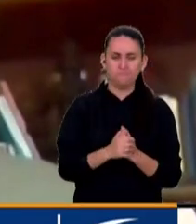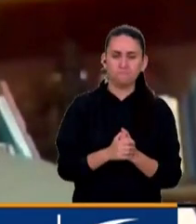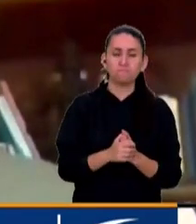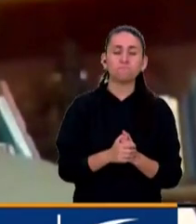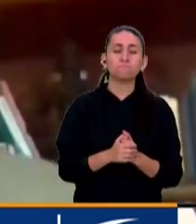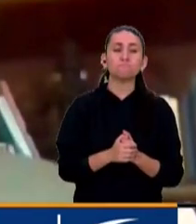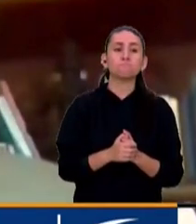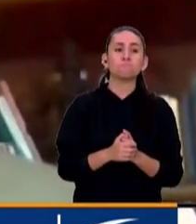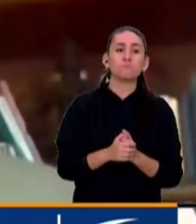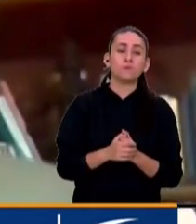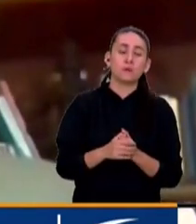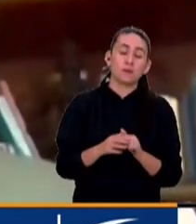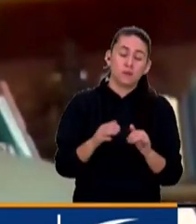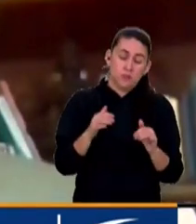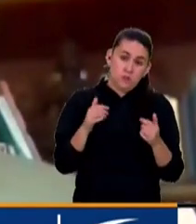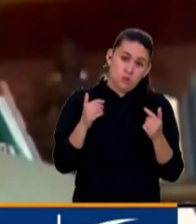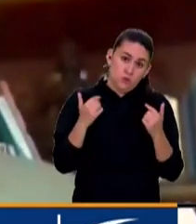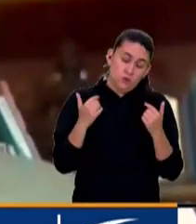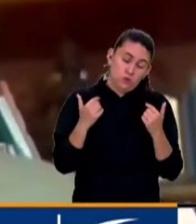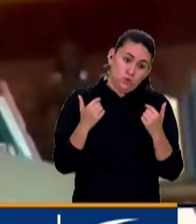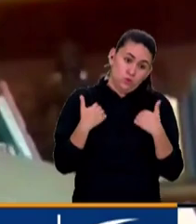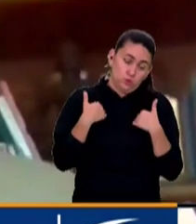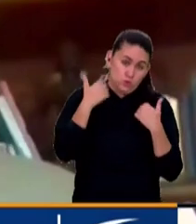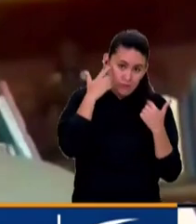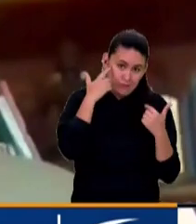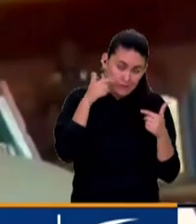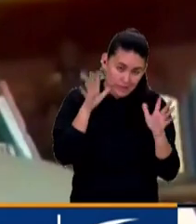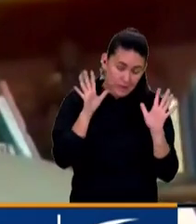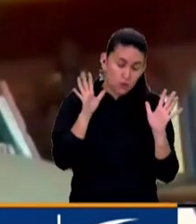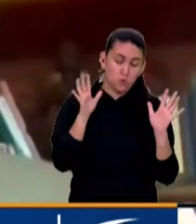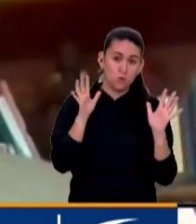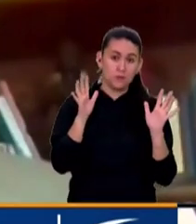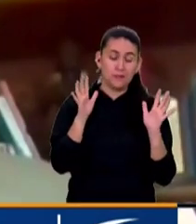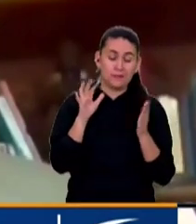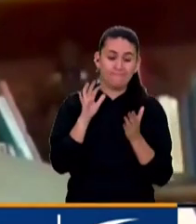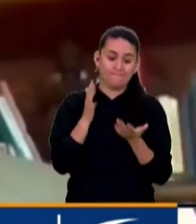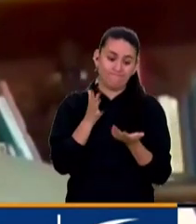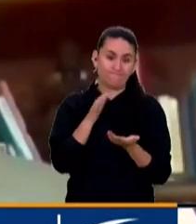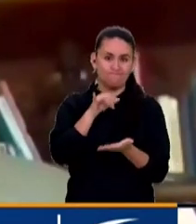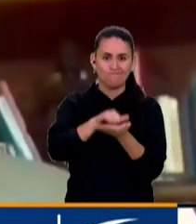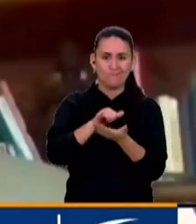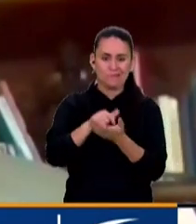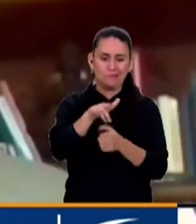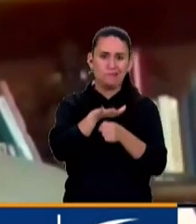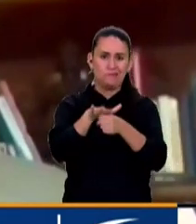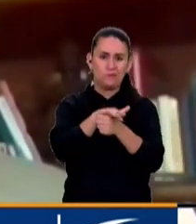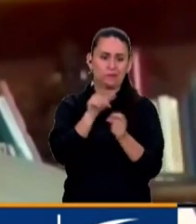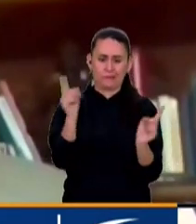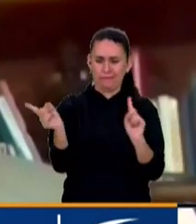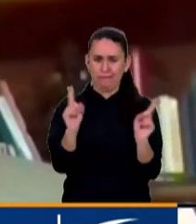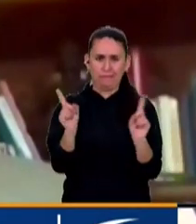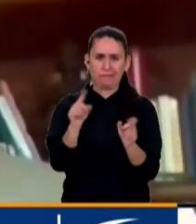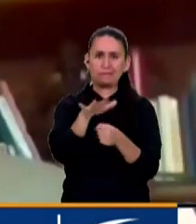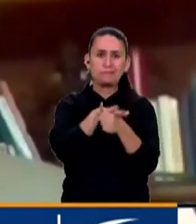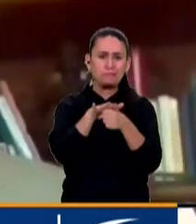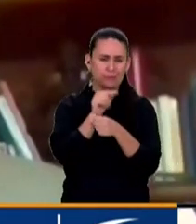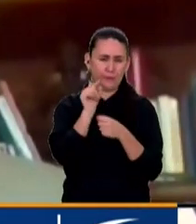yo creo que esa es la situación y naturalmente que